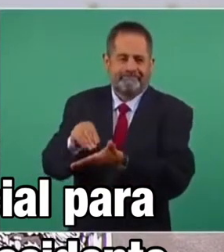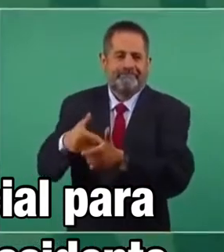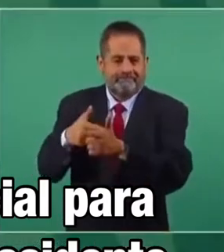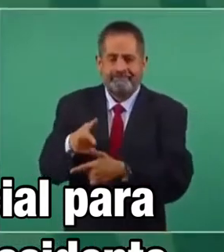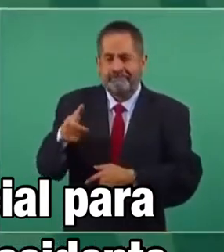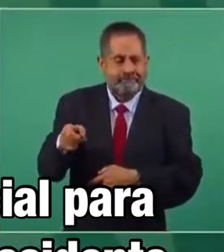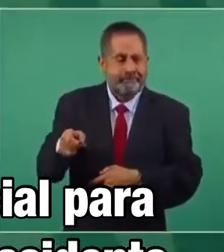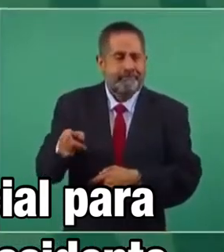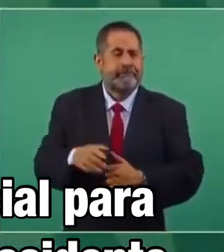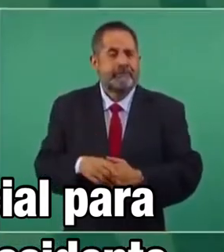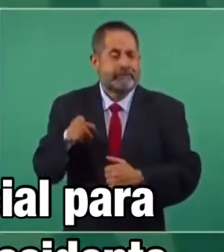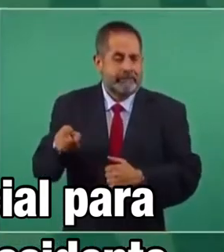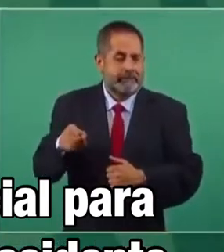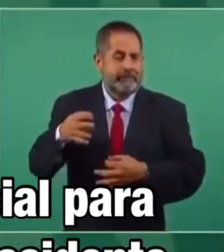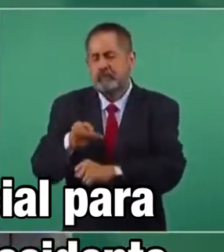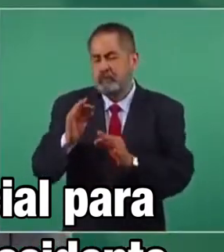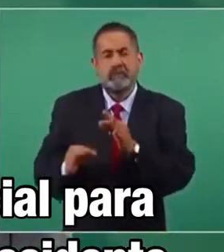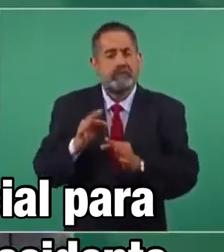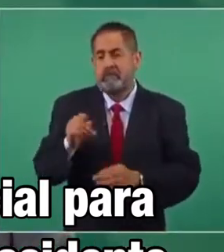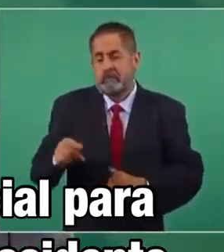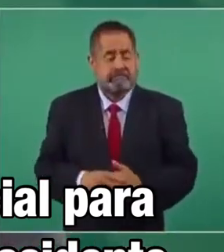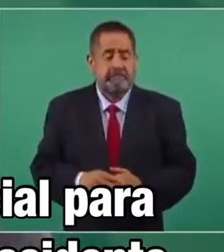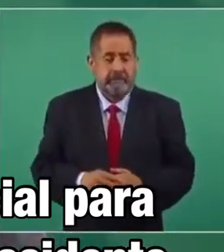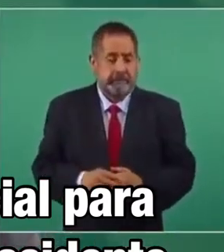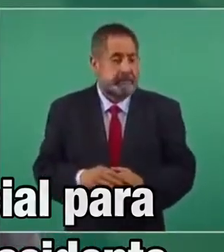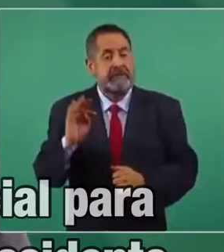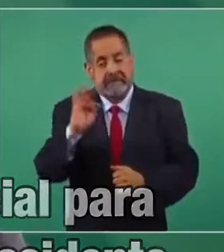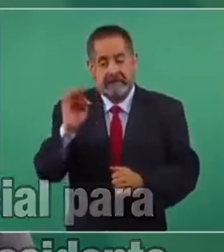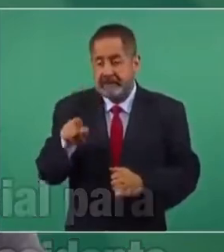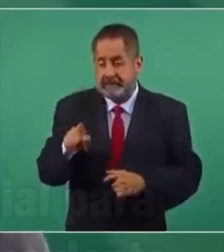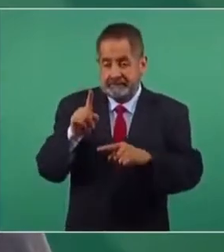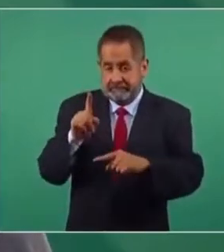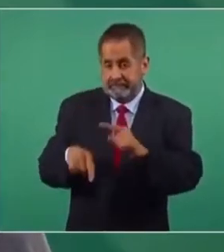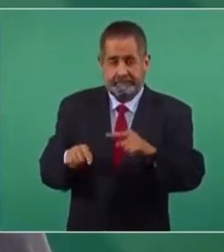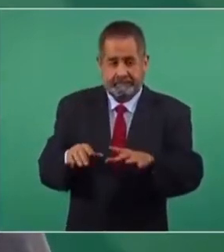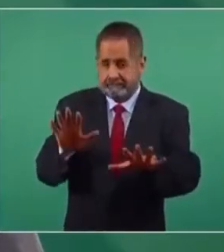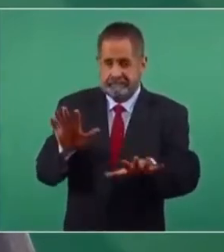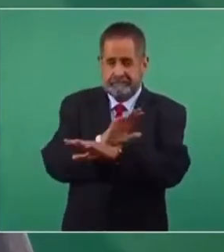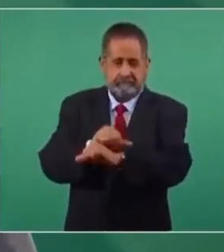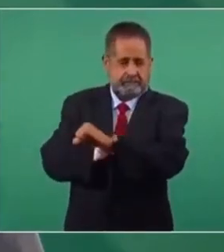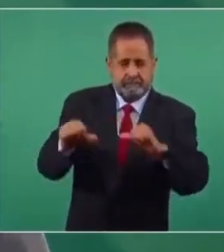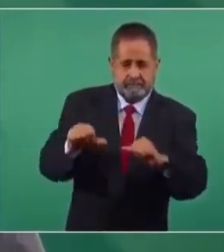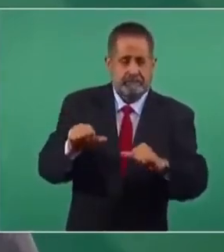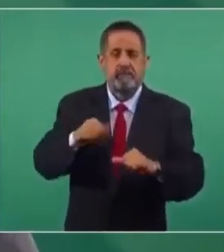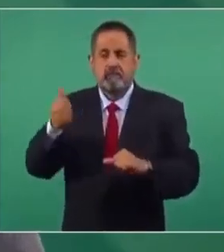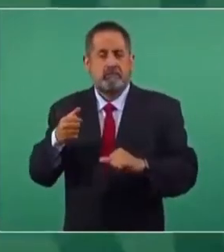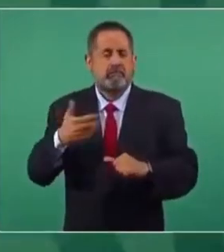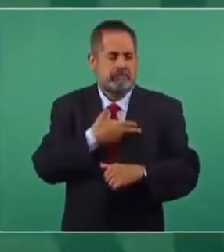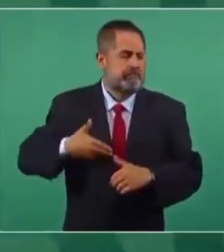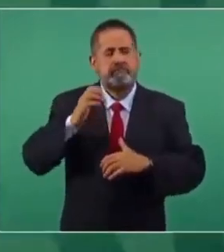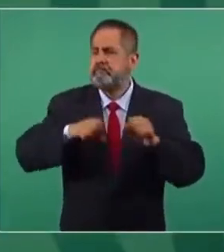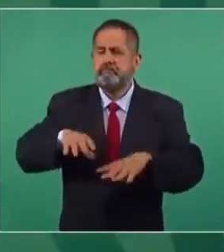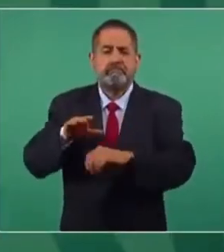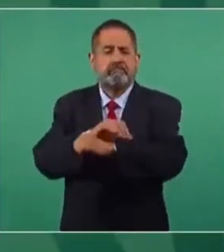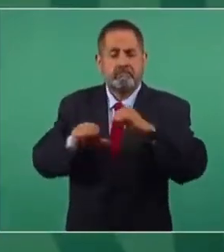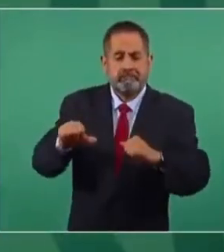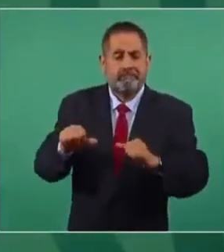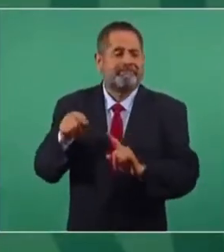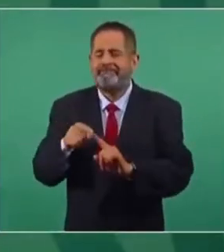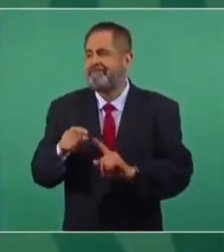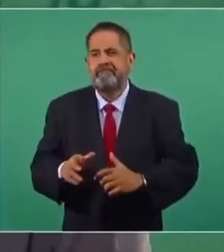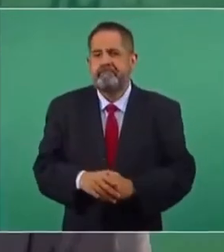el ministro Saldívar. Si cambia el abogado Saldívar, el ministro Saldívar, si deja la presidencia, cualquier otro